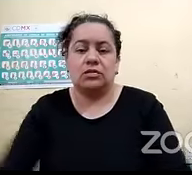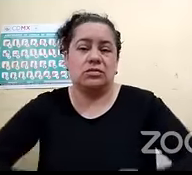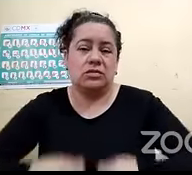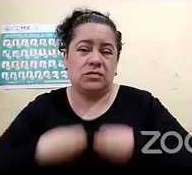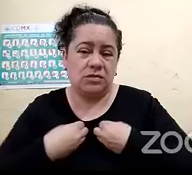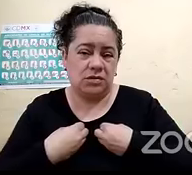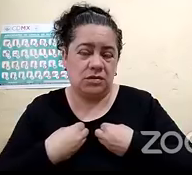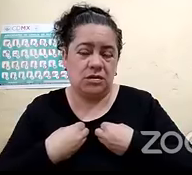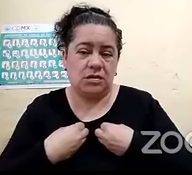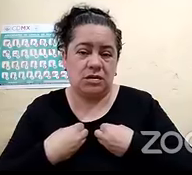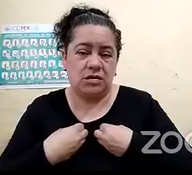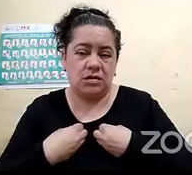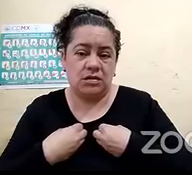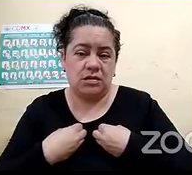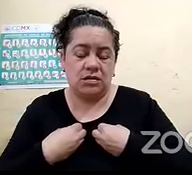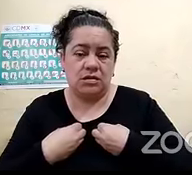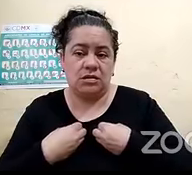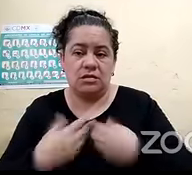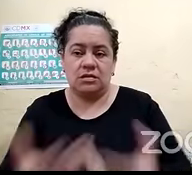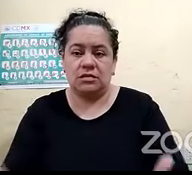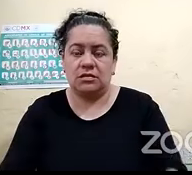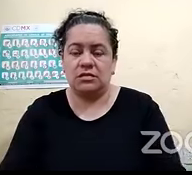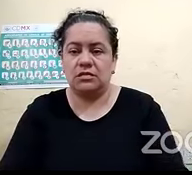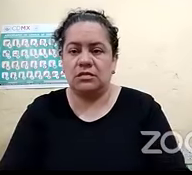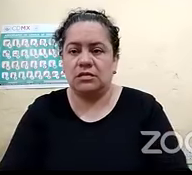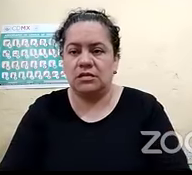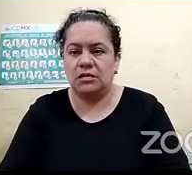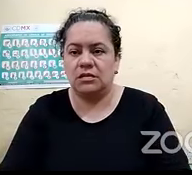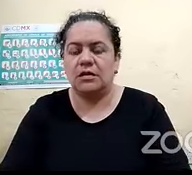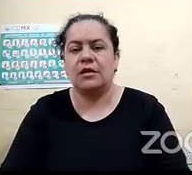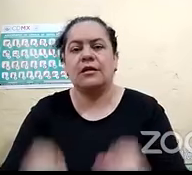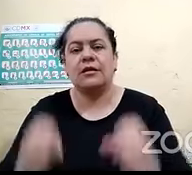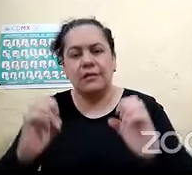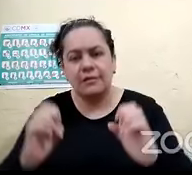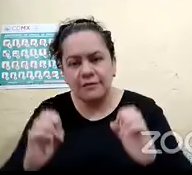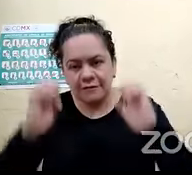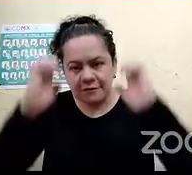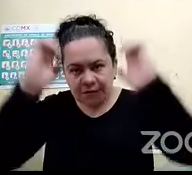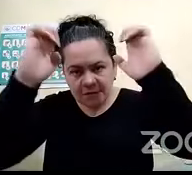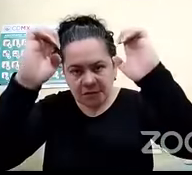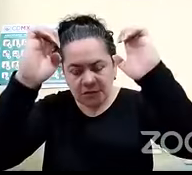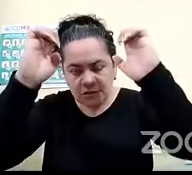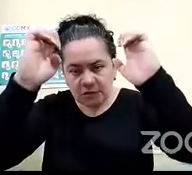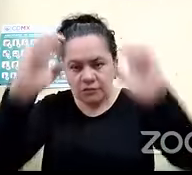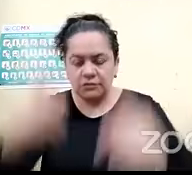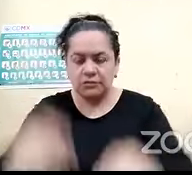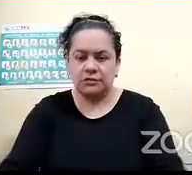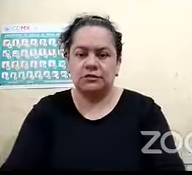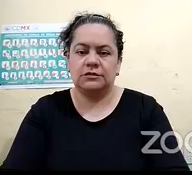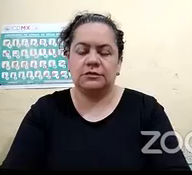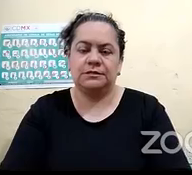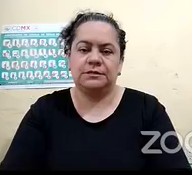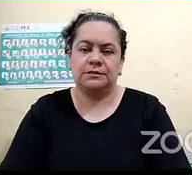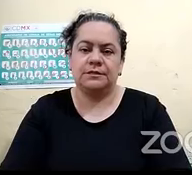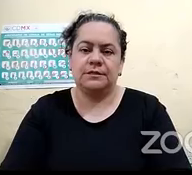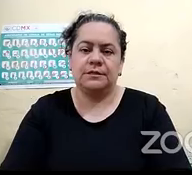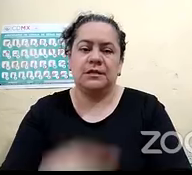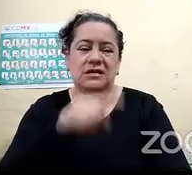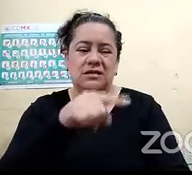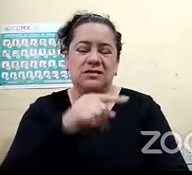para que edificios públicos también tengan esa esa parte de la